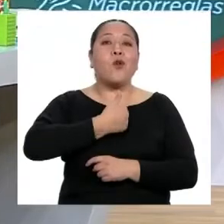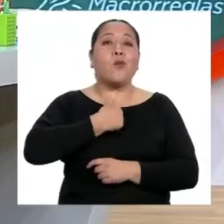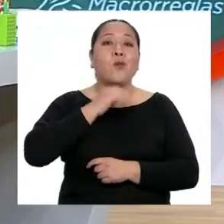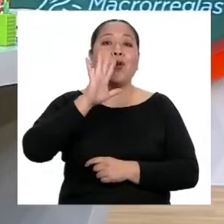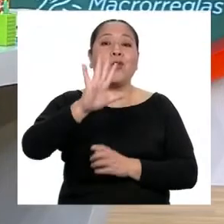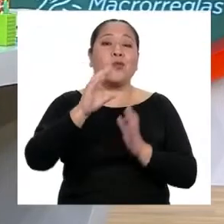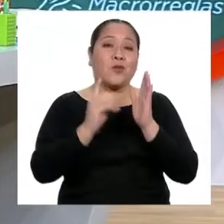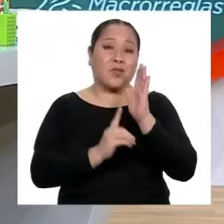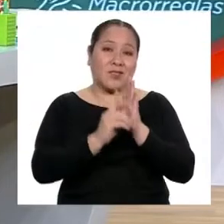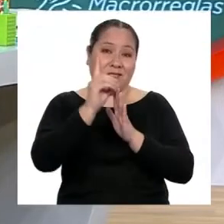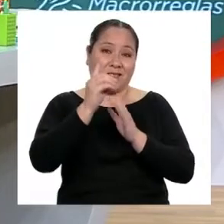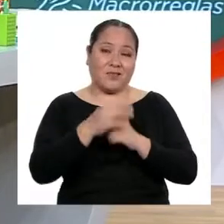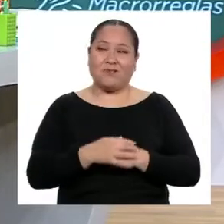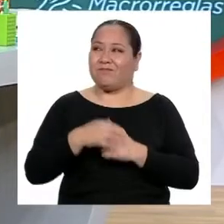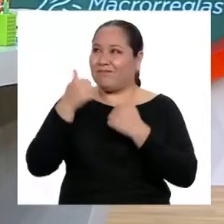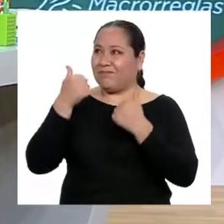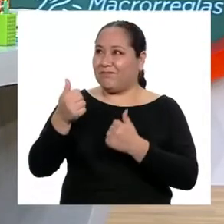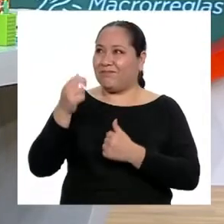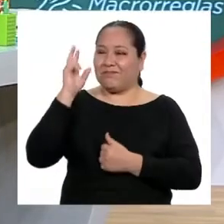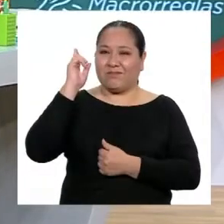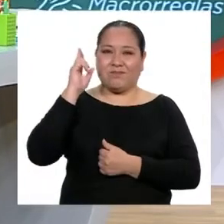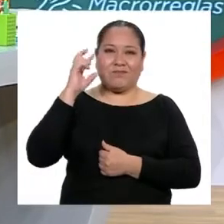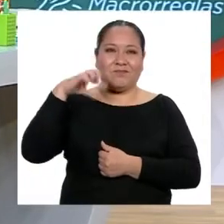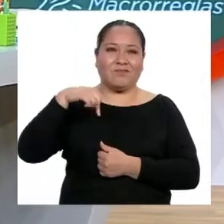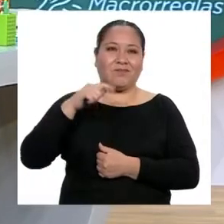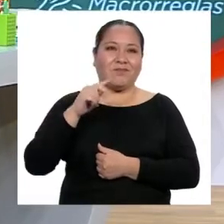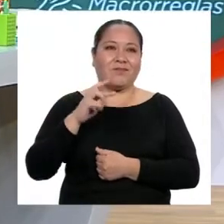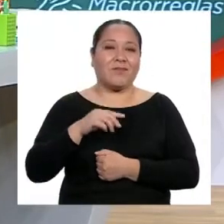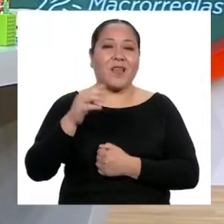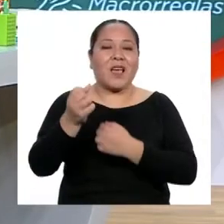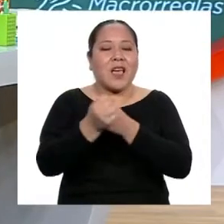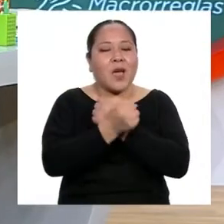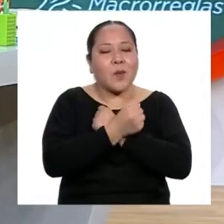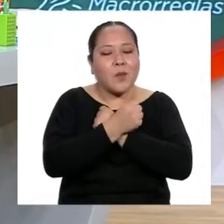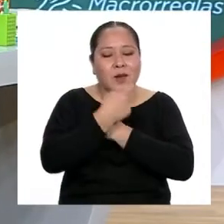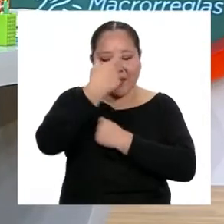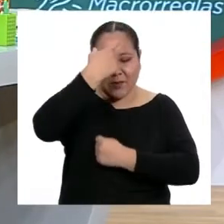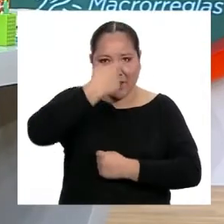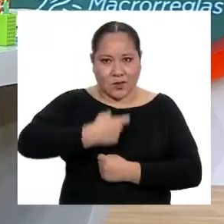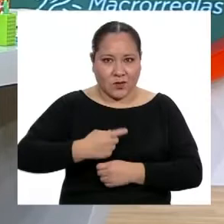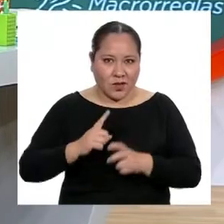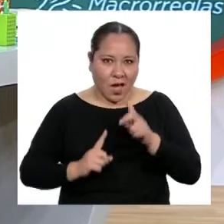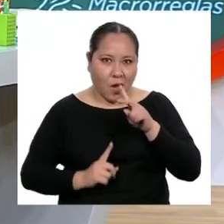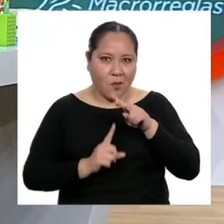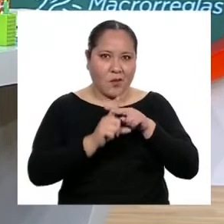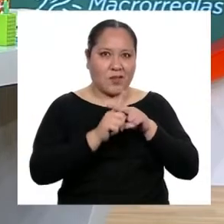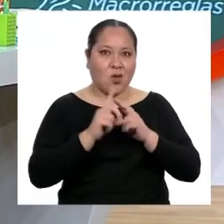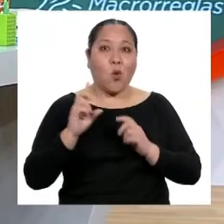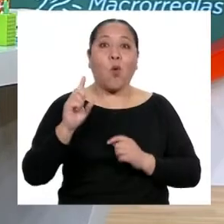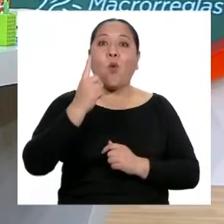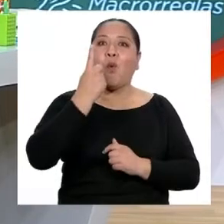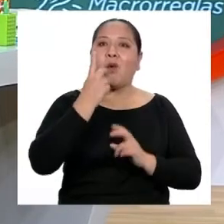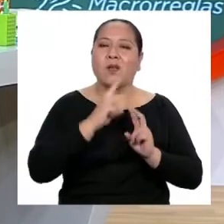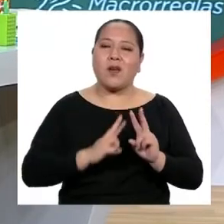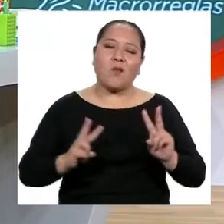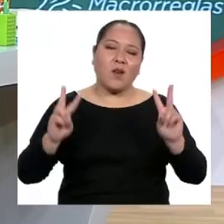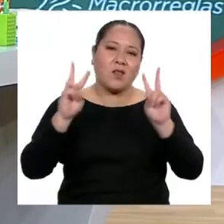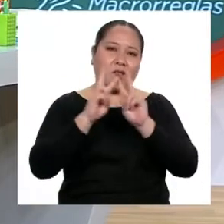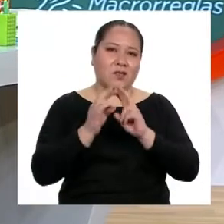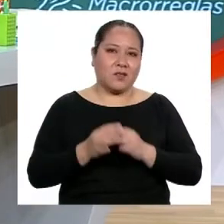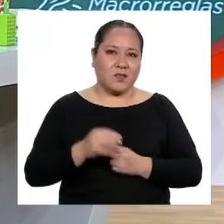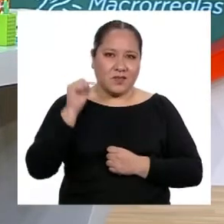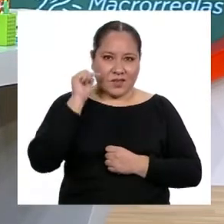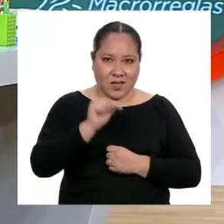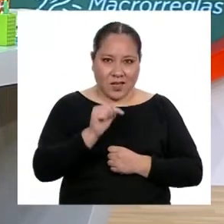Bien dicho, profesora Patricia. Hay que amar a esa joven persona, única y valiosa. Y es